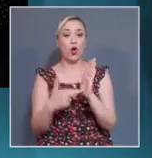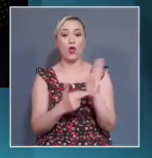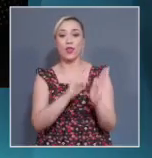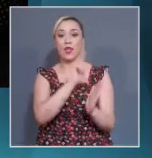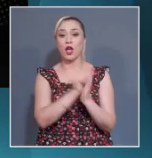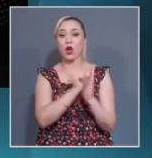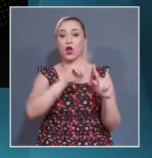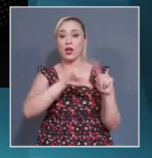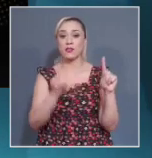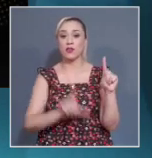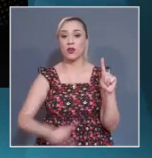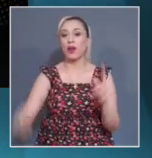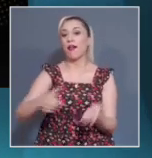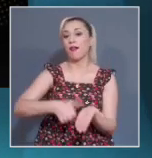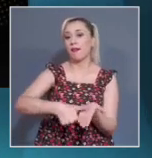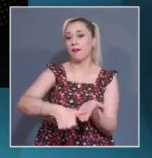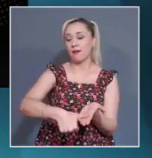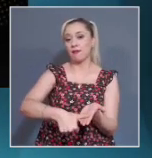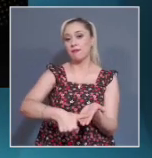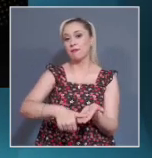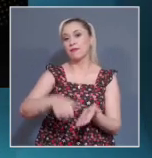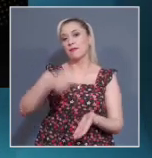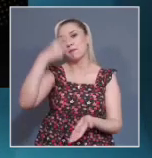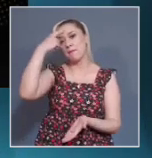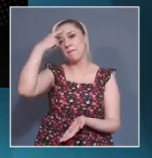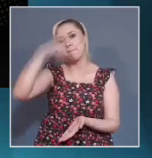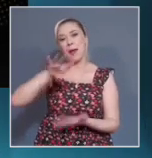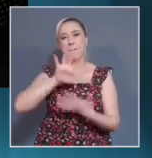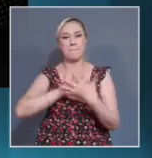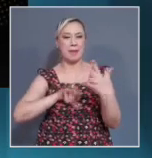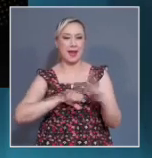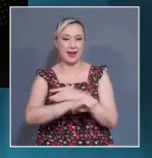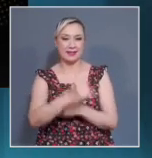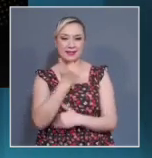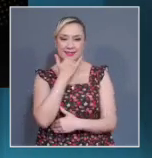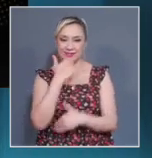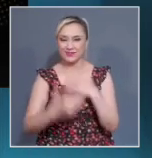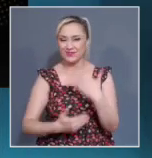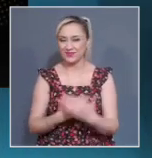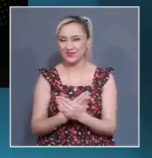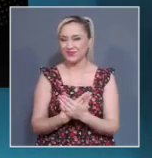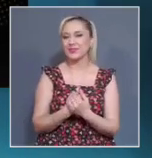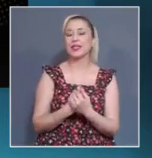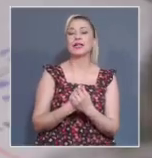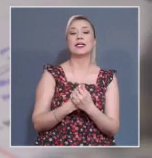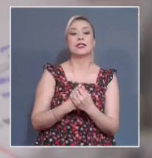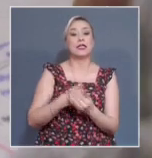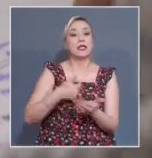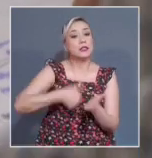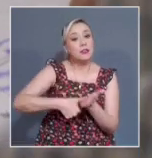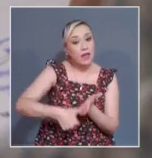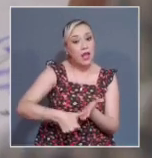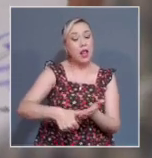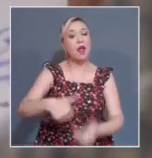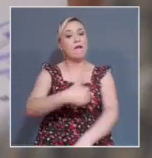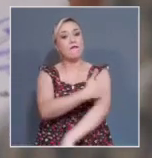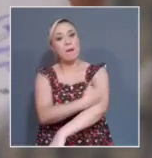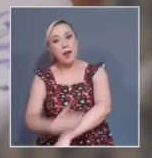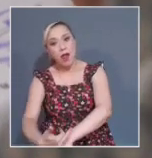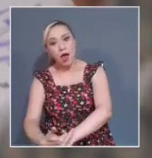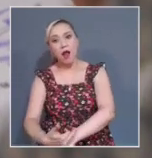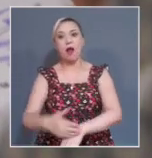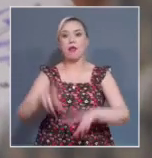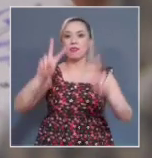Alejandro Segbe, coordinador del Grupo Técnico para la Expedición del Código Nacional de Procedimientos Civiles y Familiares, aseguró que los operadores